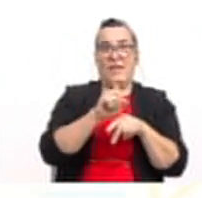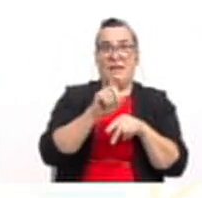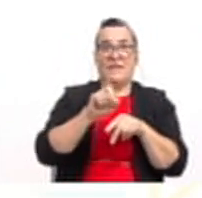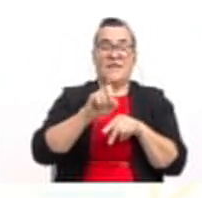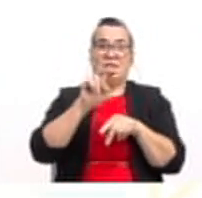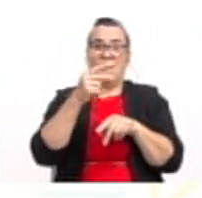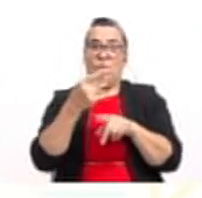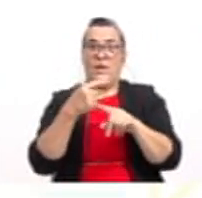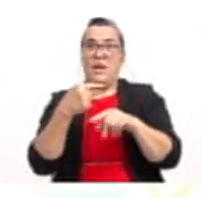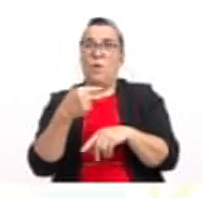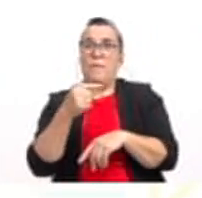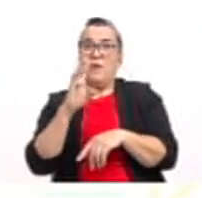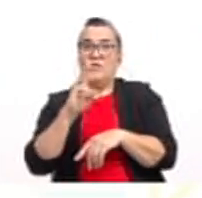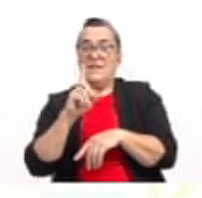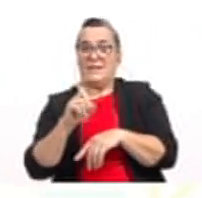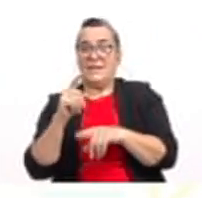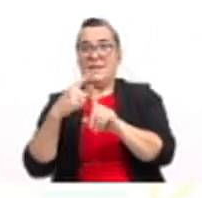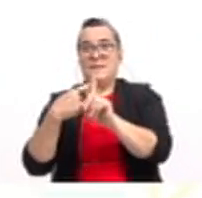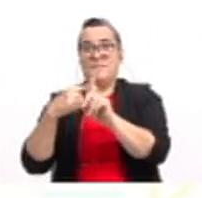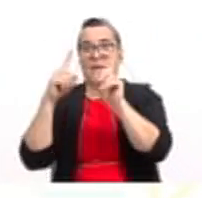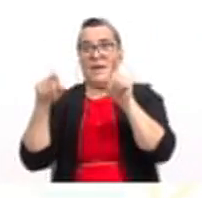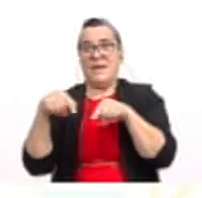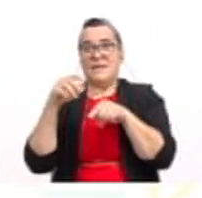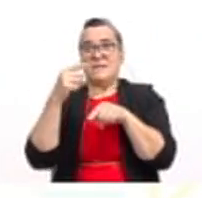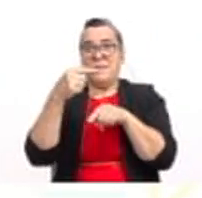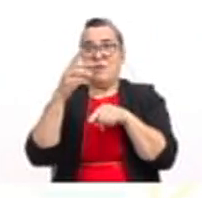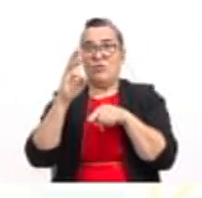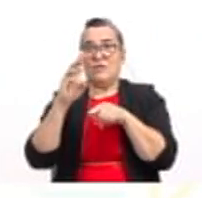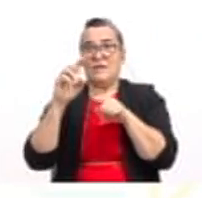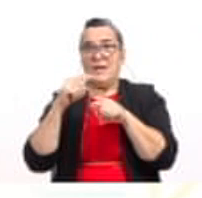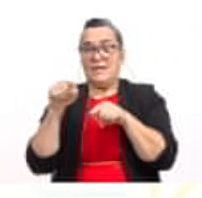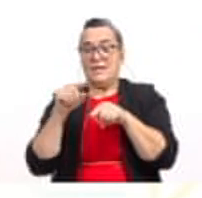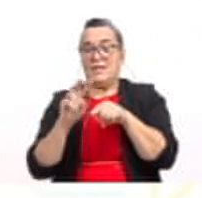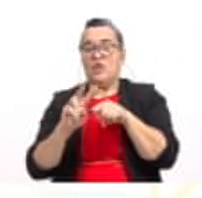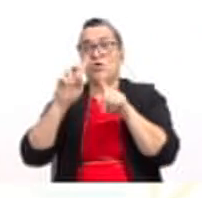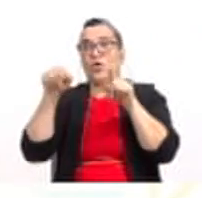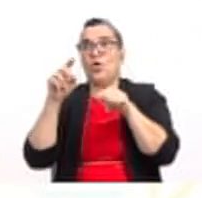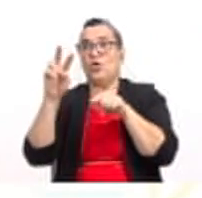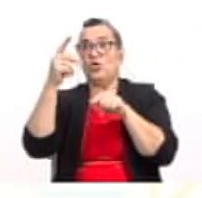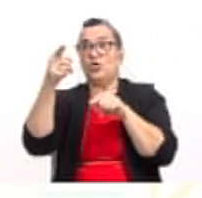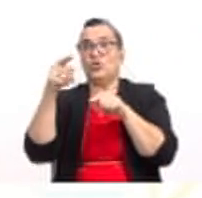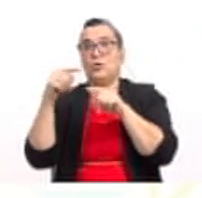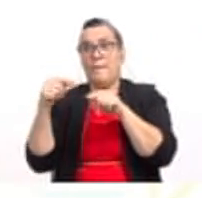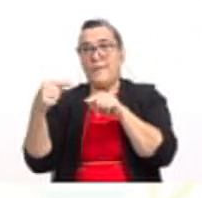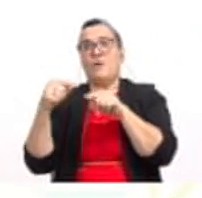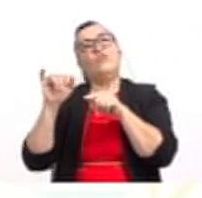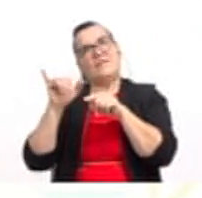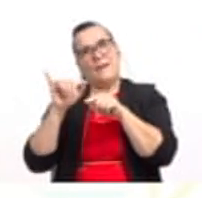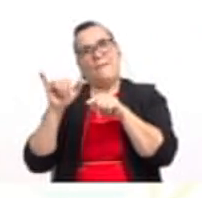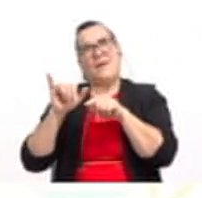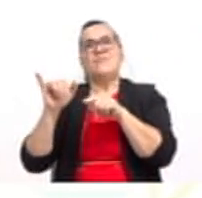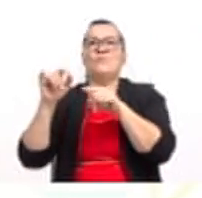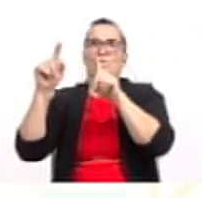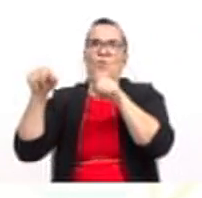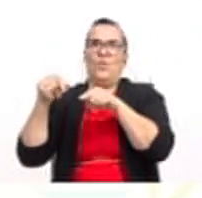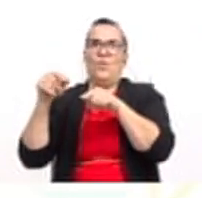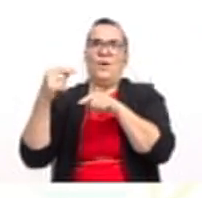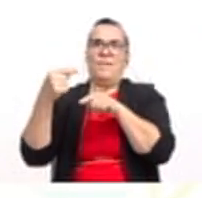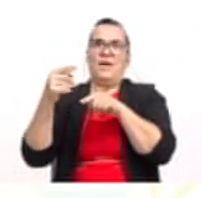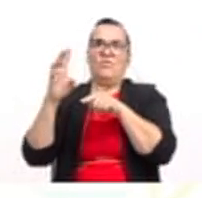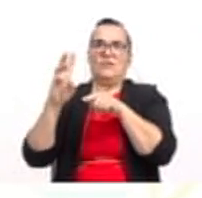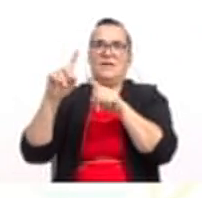el cuadrado de menos 6 sobre 2 menos este mismo término, el cuadrado de menos 6 sobre 2,